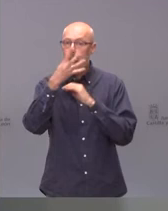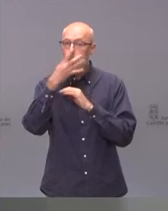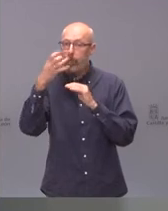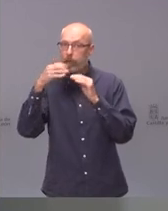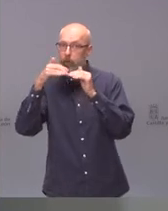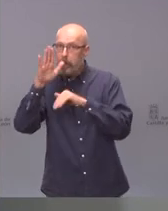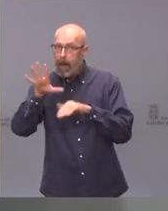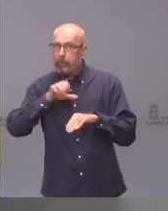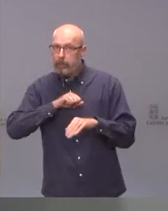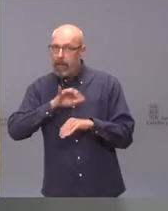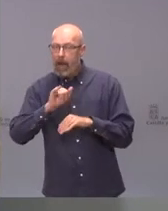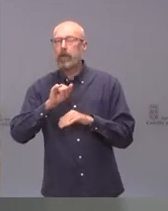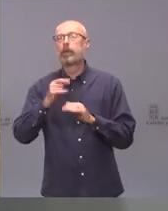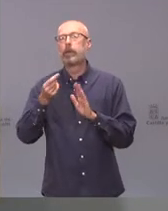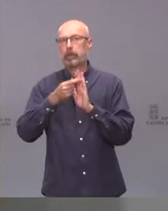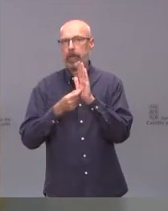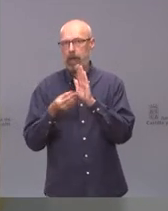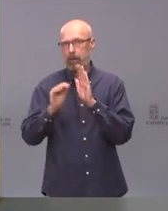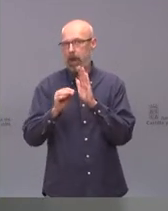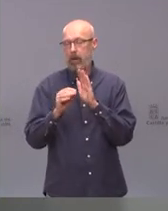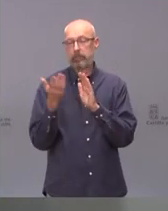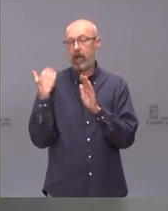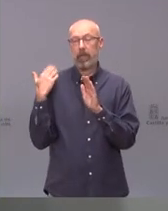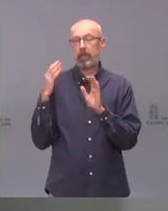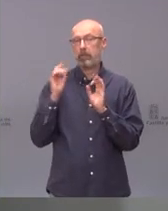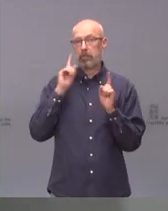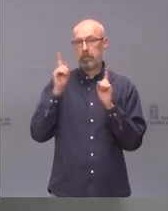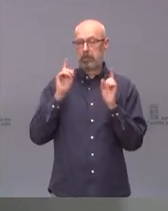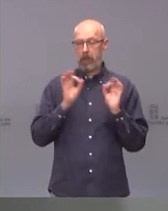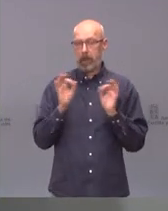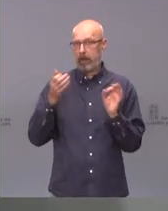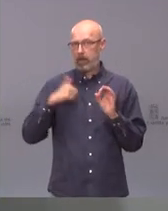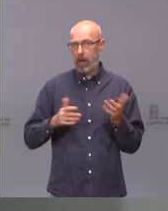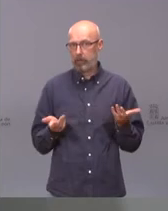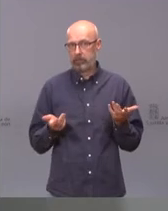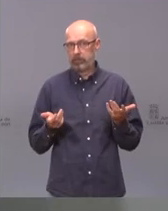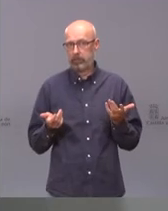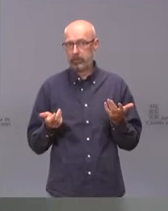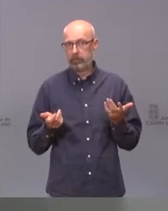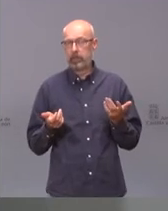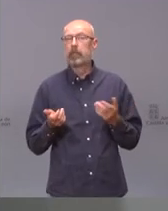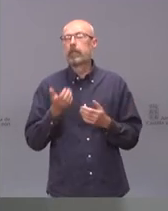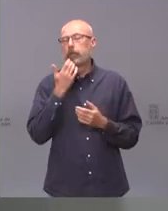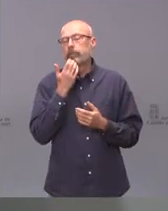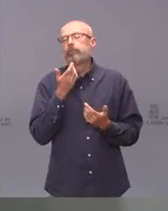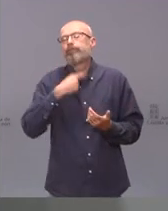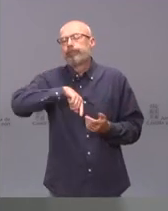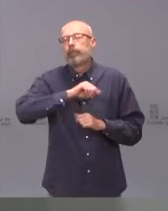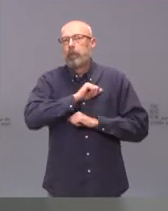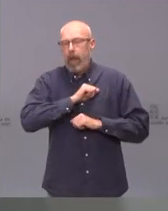que eran las ya previstas en la comunidad. Nosotros esperamos que la